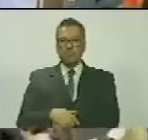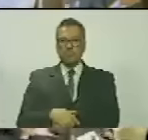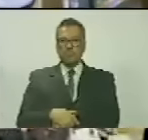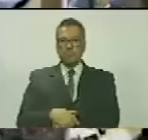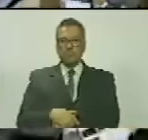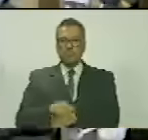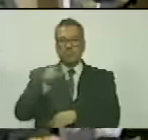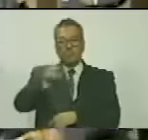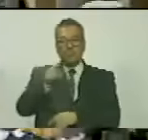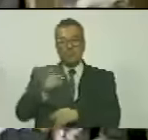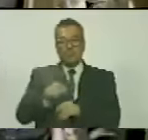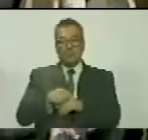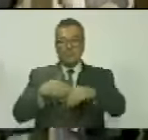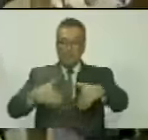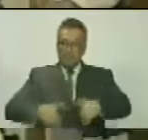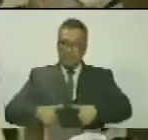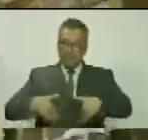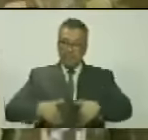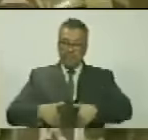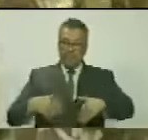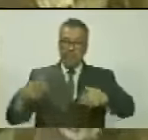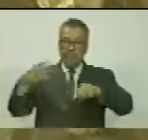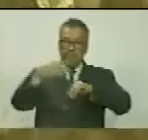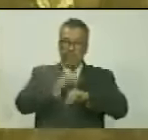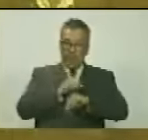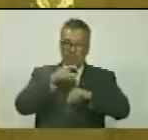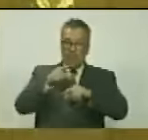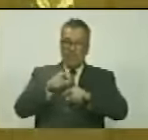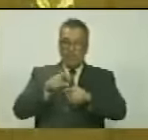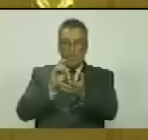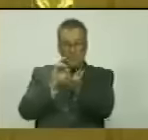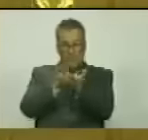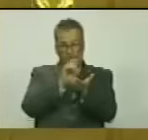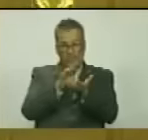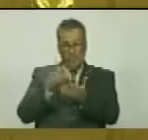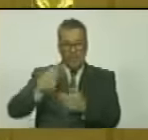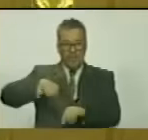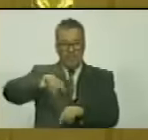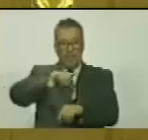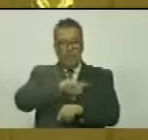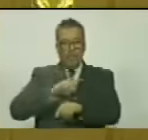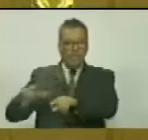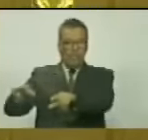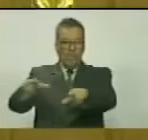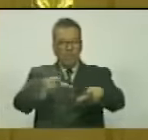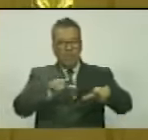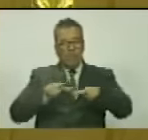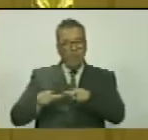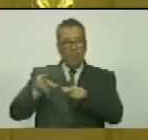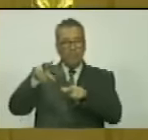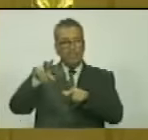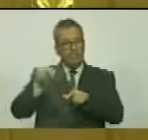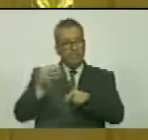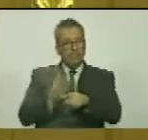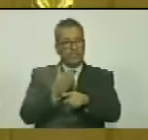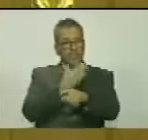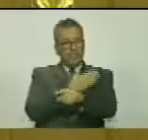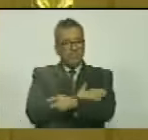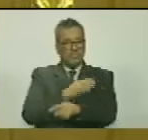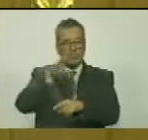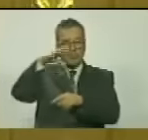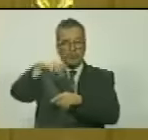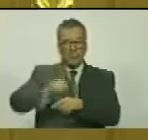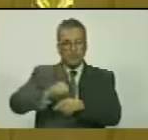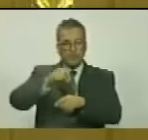Con este gran esfuerzo logró expulsarlos de nuestro territorio, no sin antes apresar